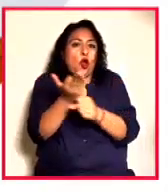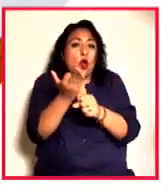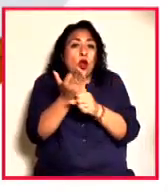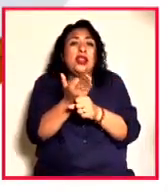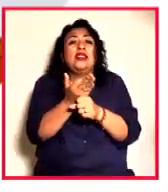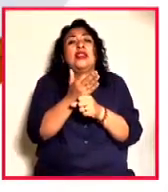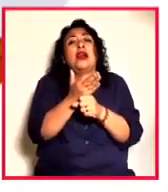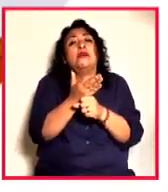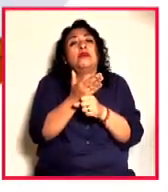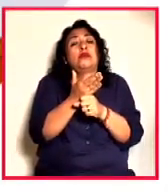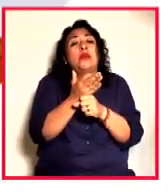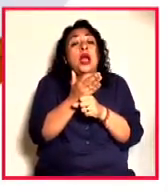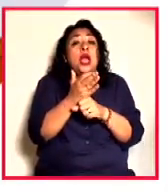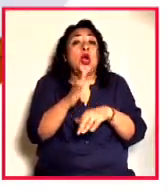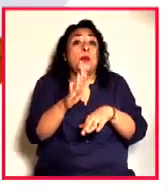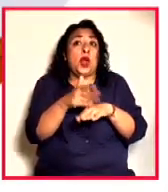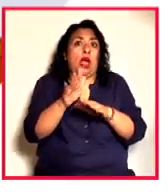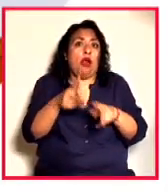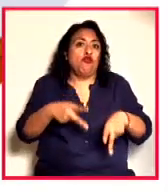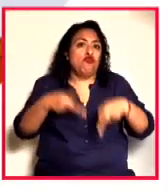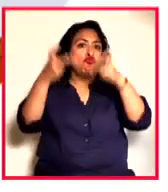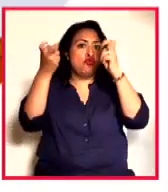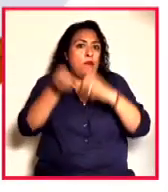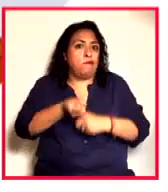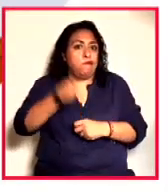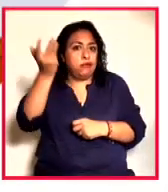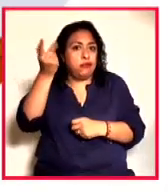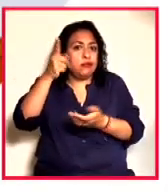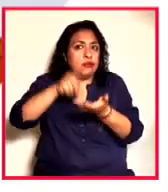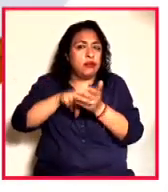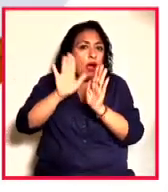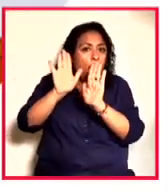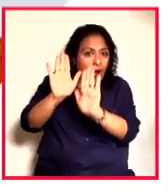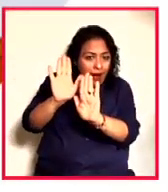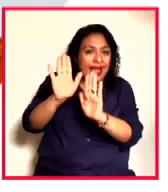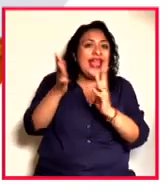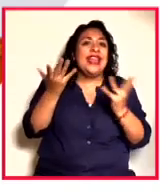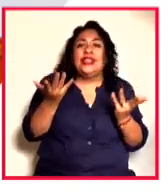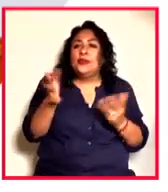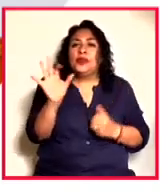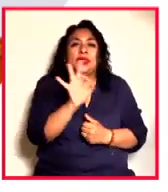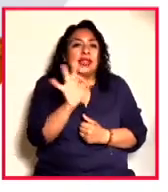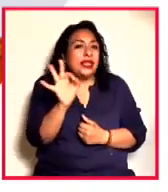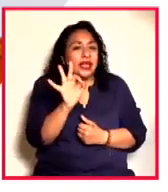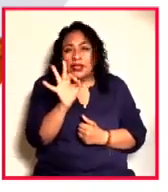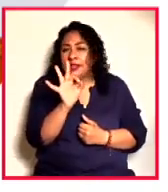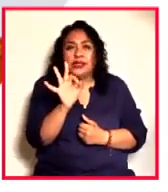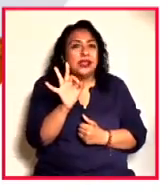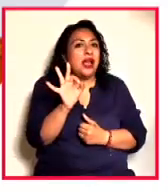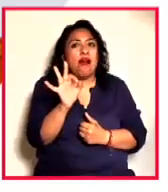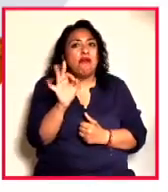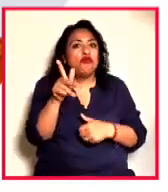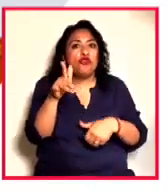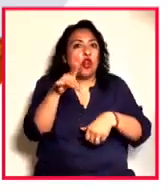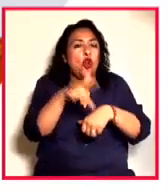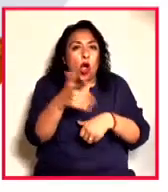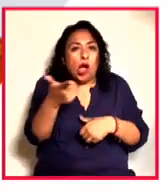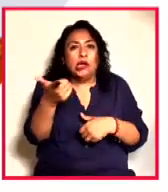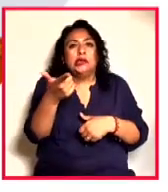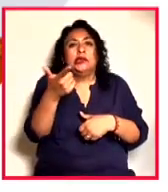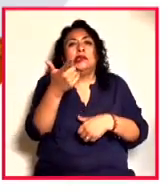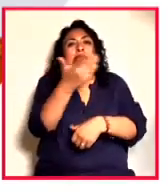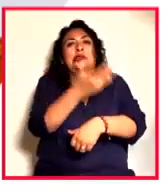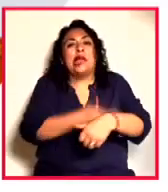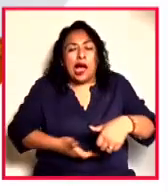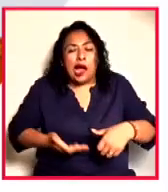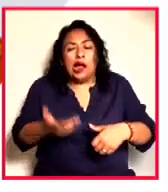están ahí. Entonces, si no te tocó porque llegaste media hora después, no